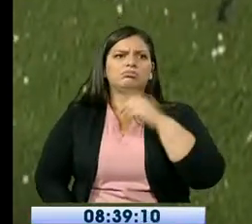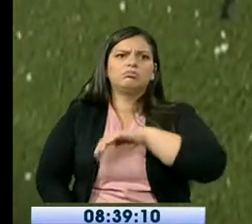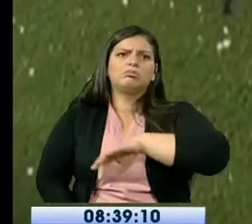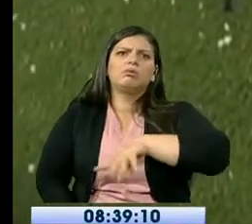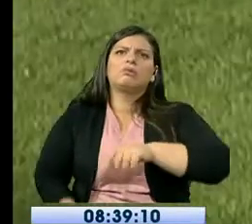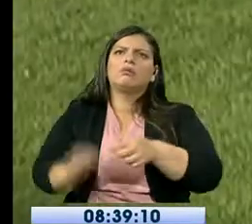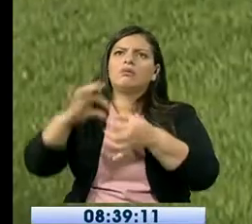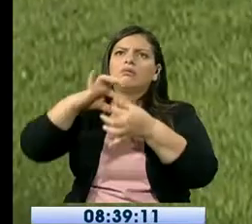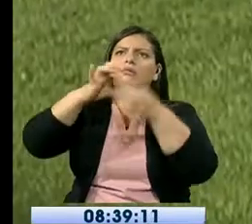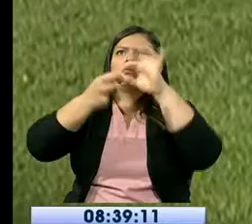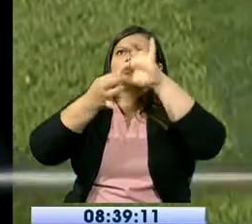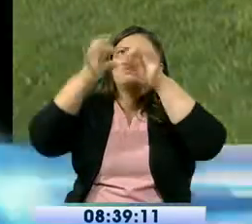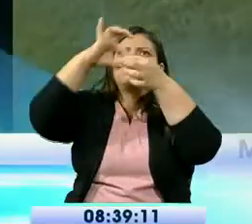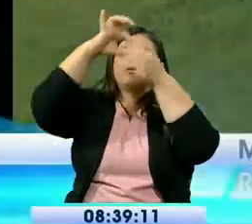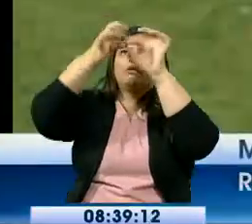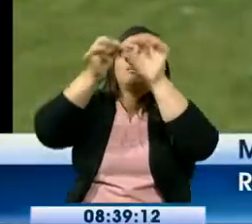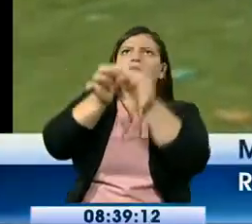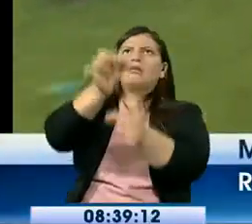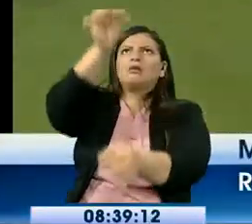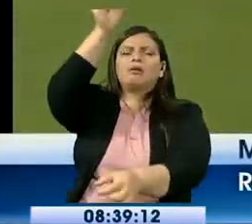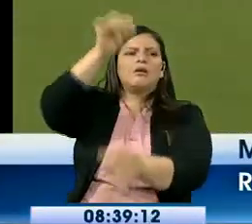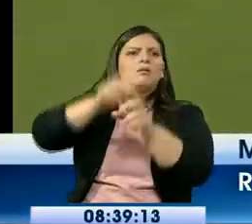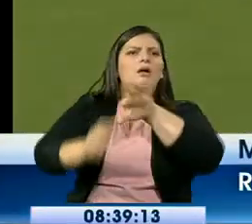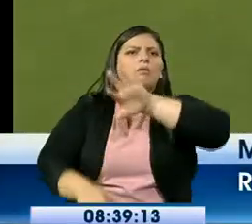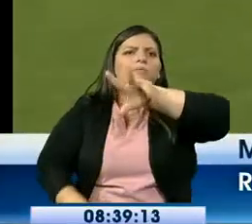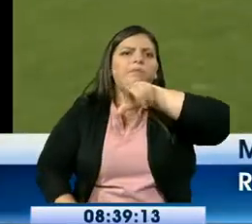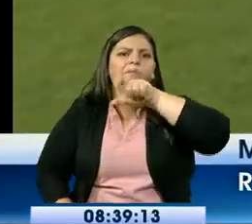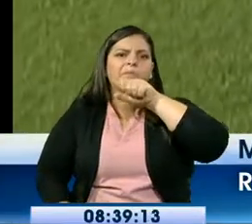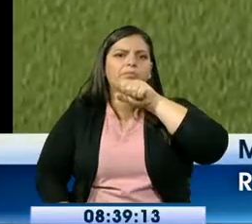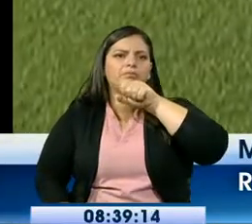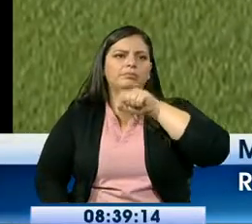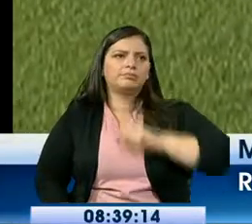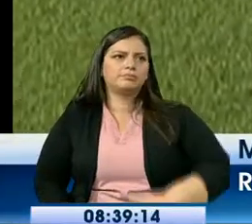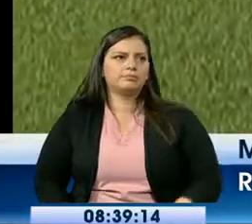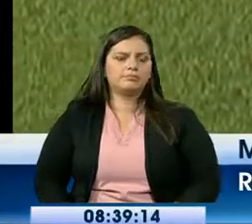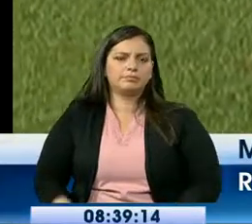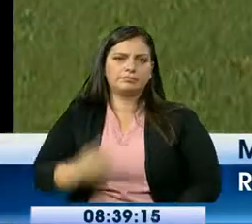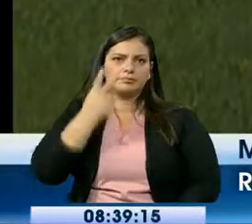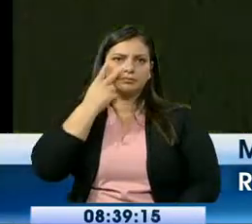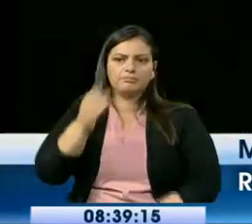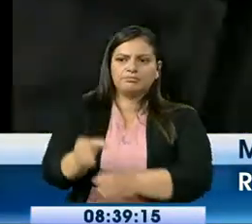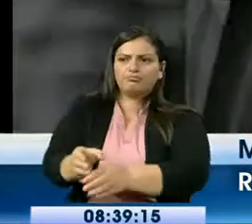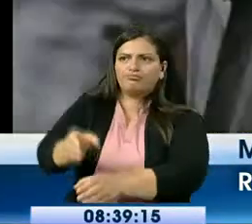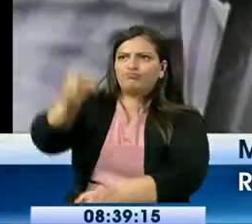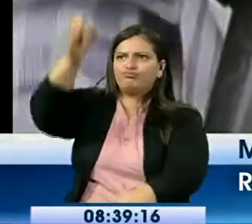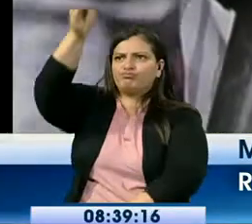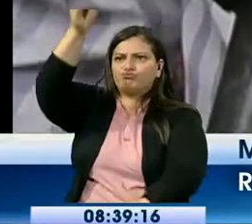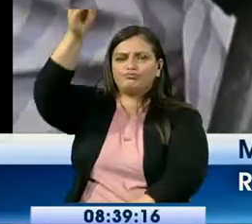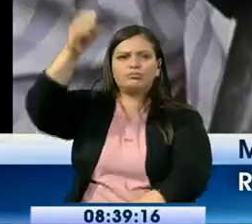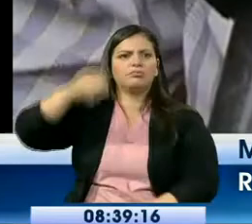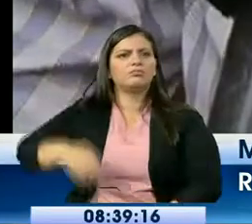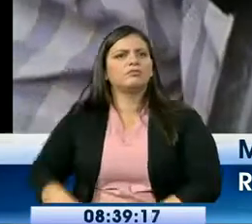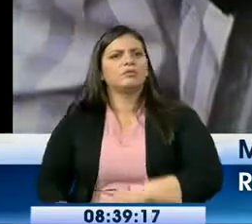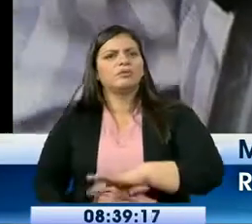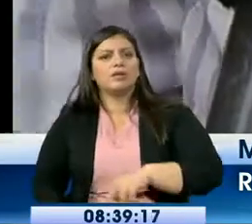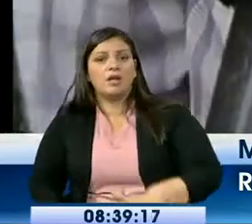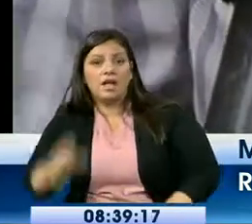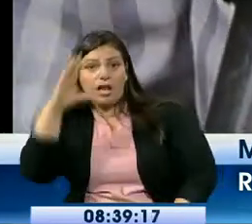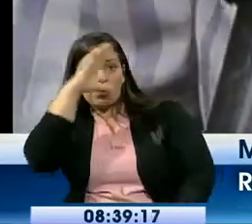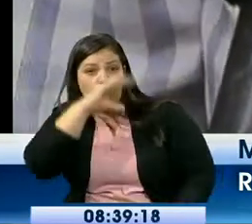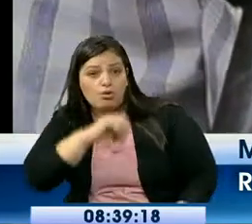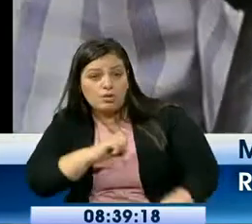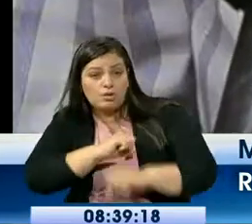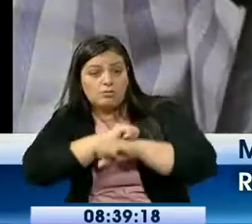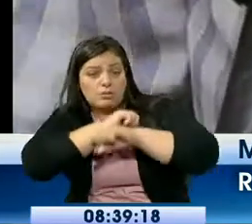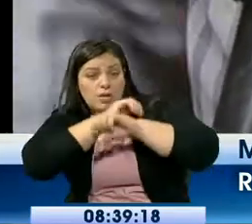allá solo quedan las huellas de lo que antes era un juego metálico para los niños Pueden de tarde a la noche o la madrugada